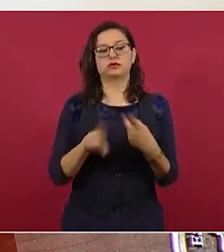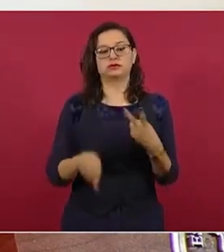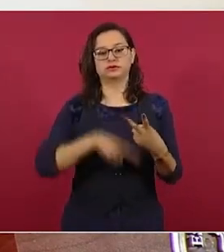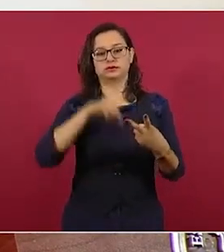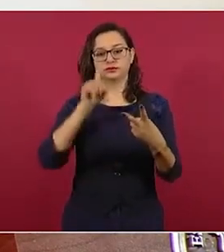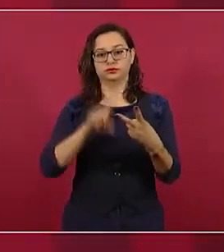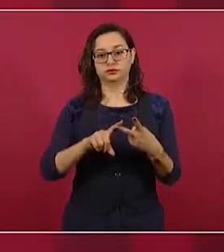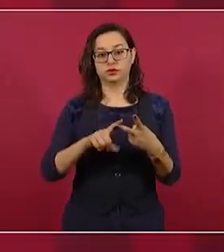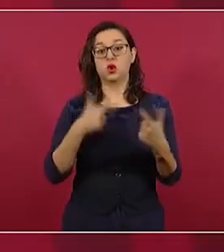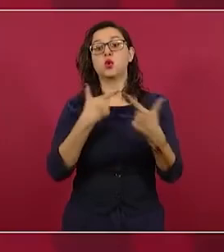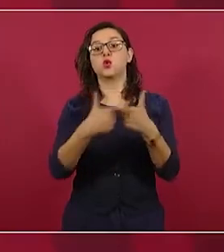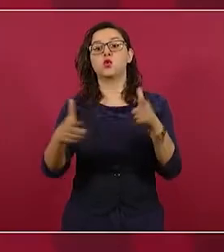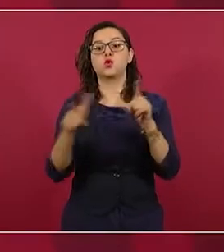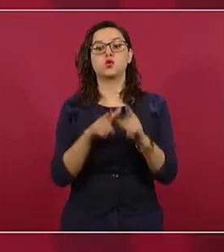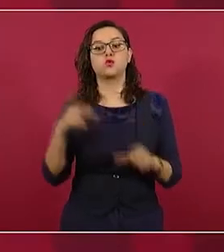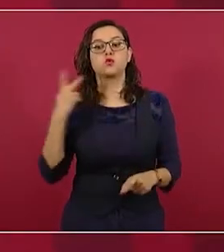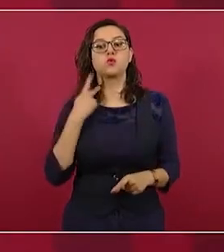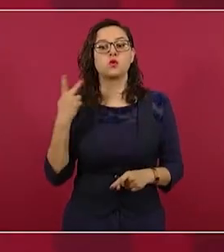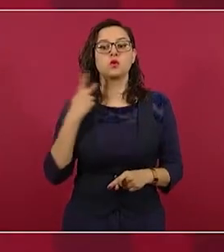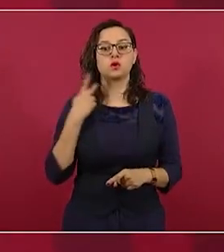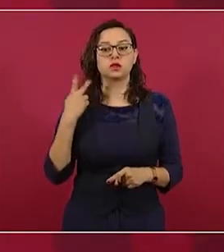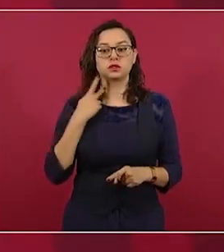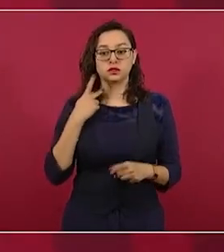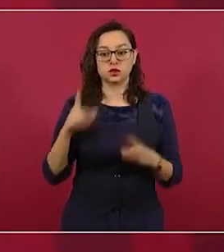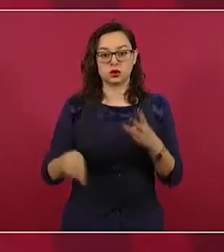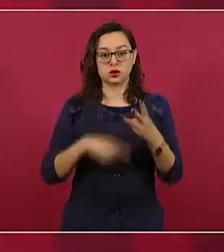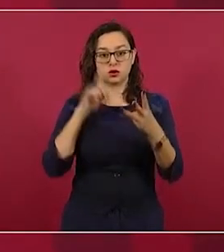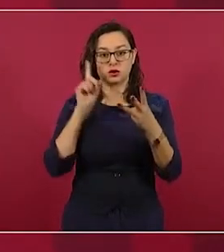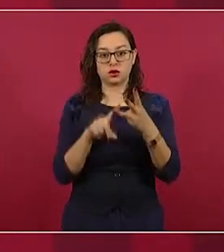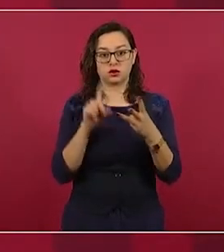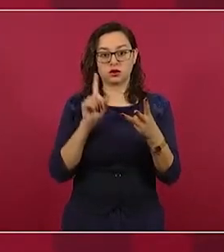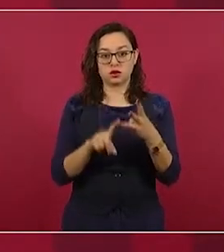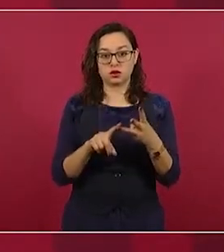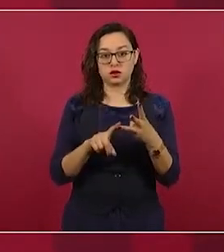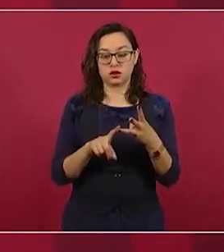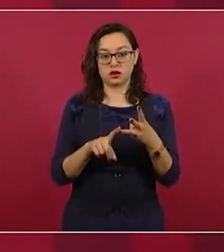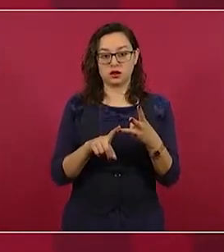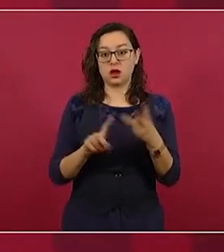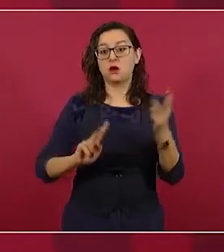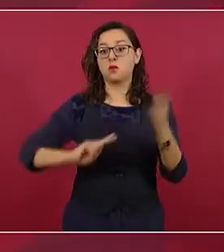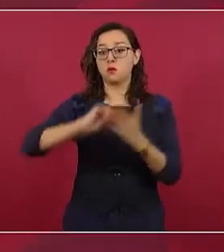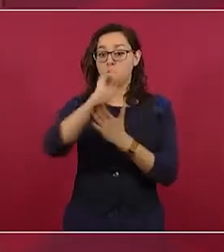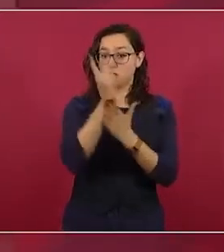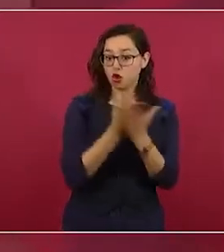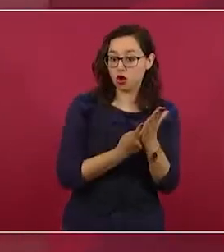se vota por el partido y se vota por el programa.